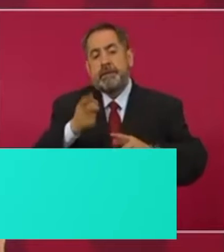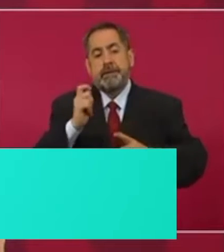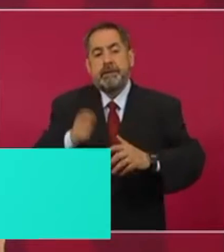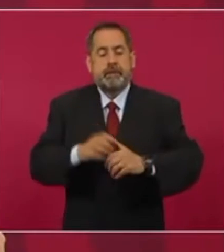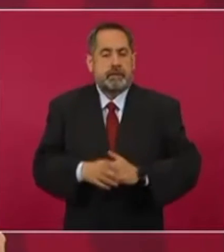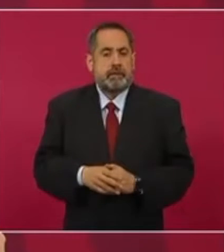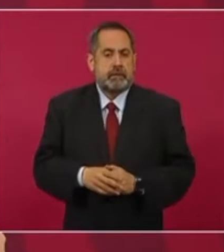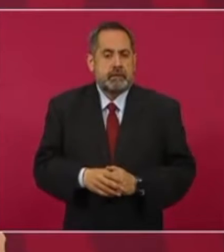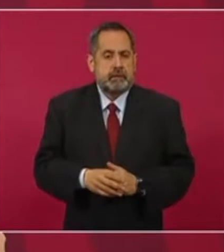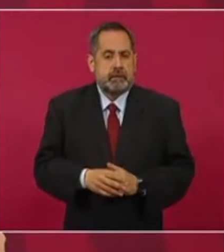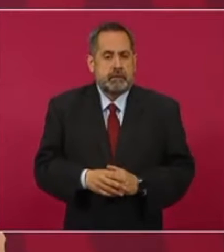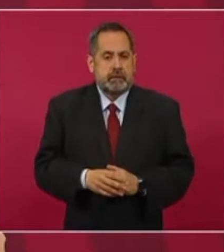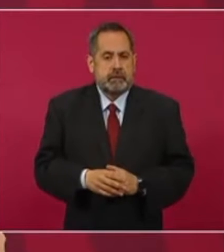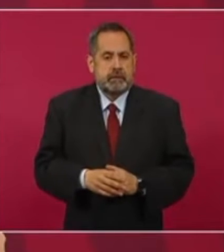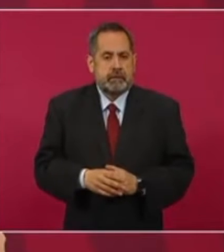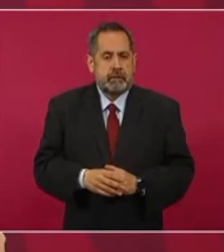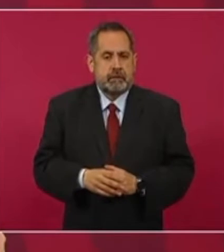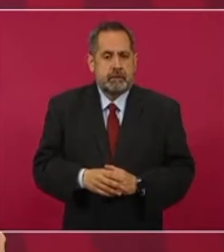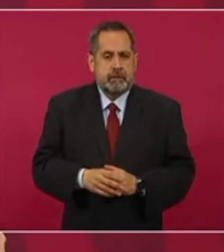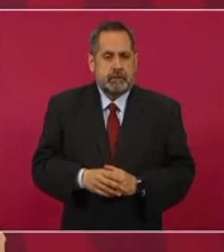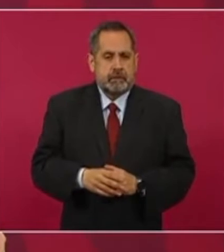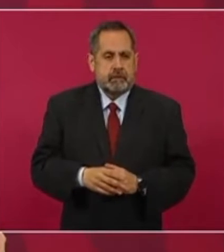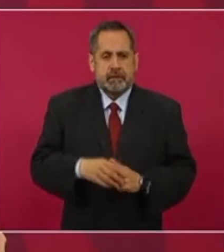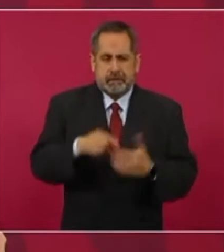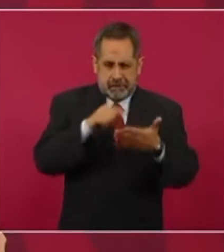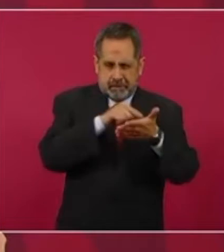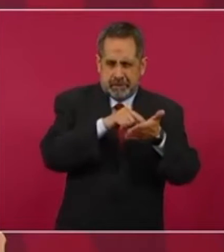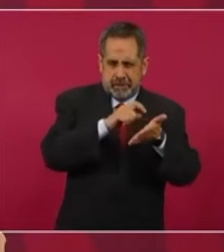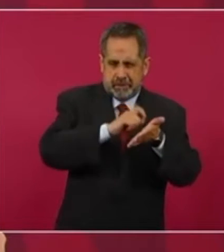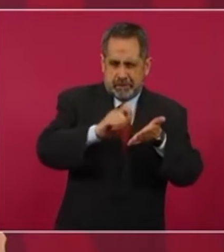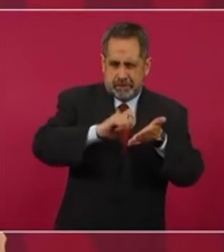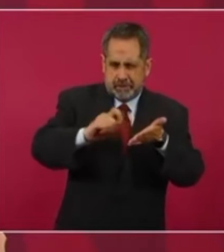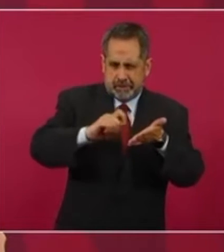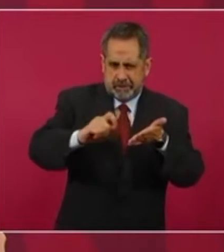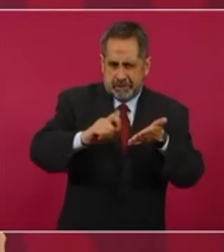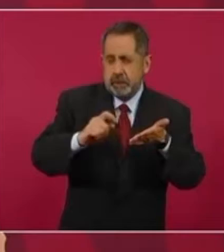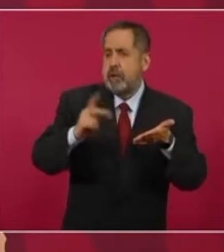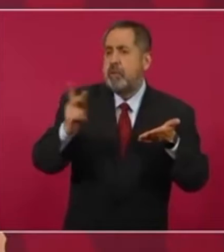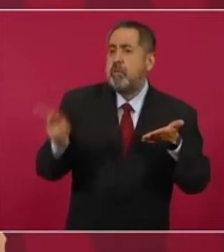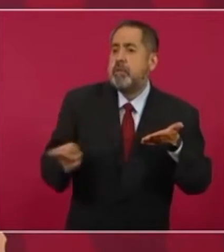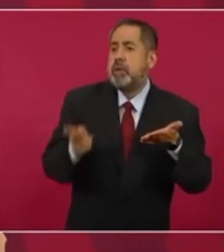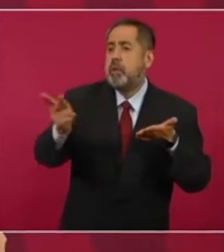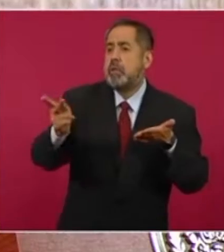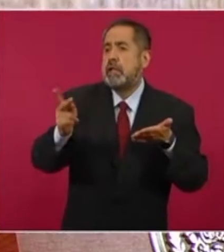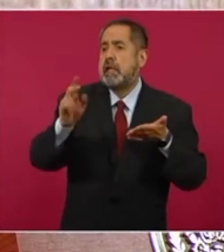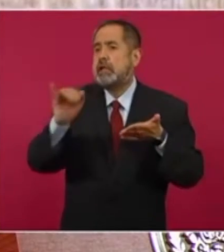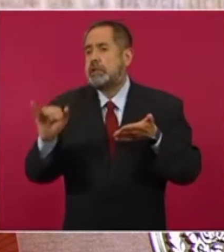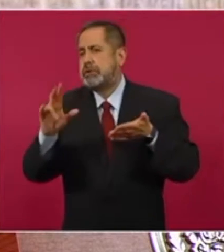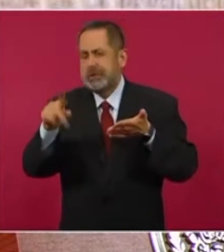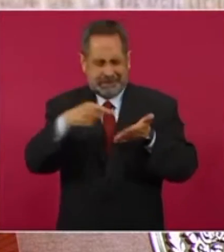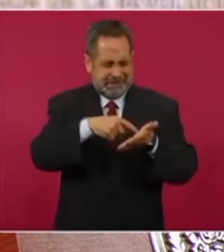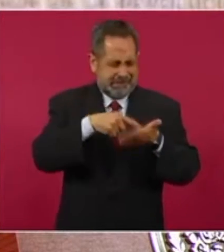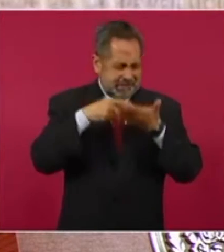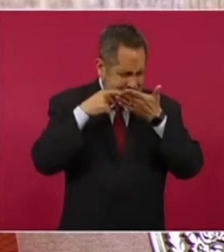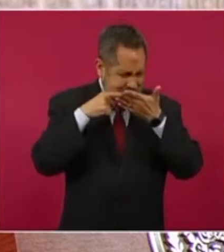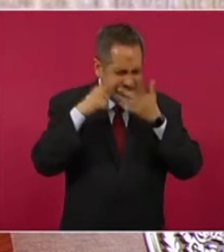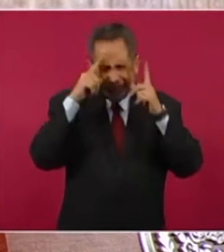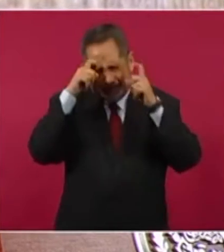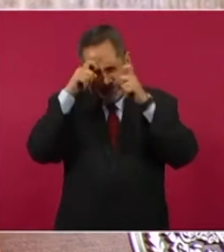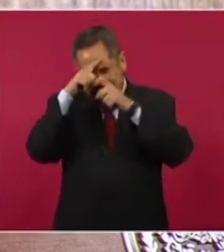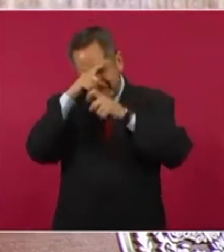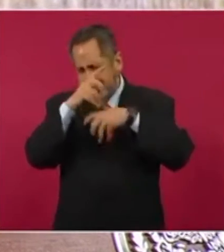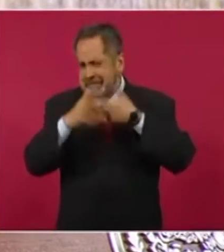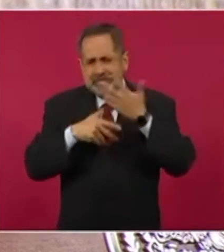Hicieron tan complicada la pregunta de la consulta que